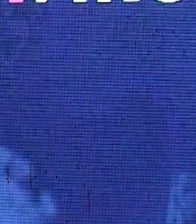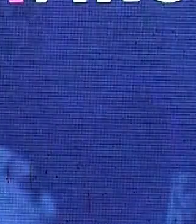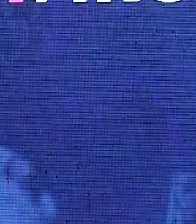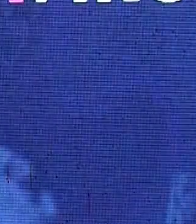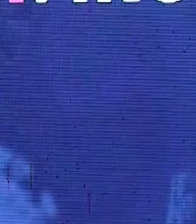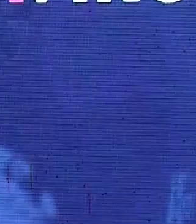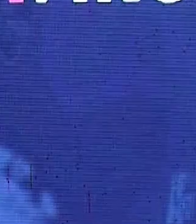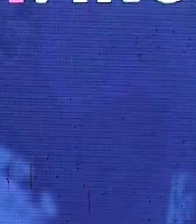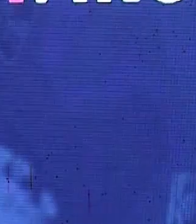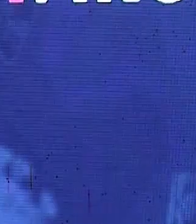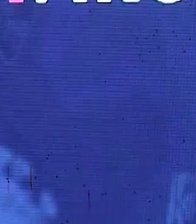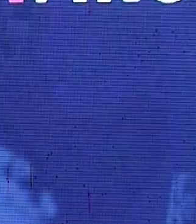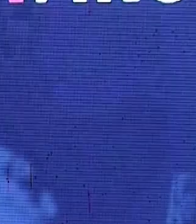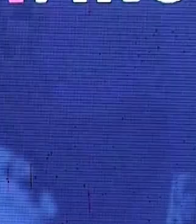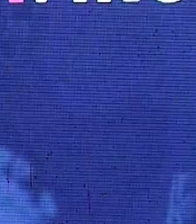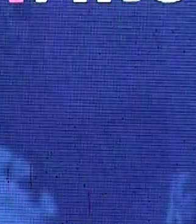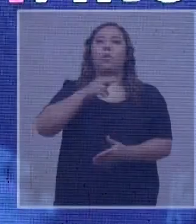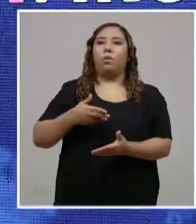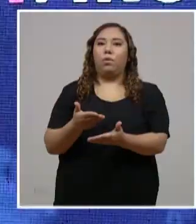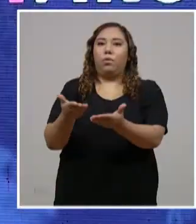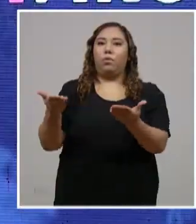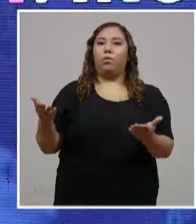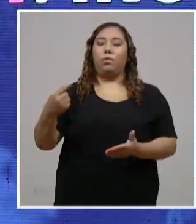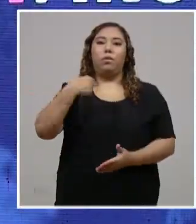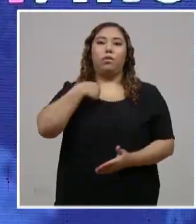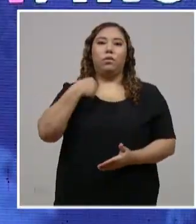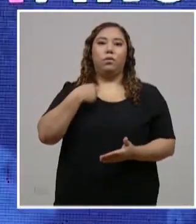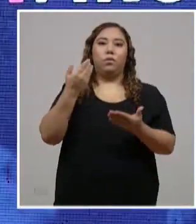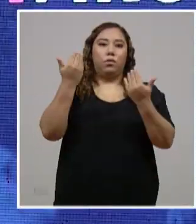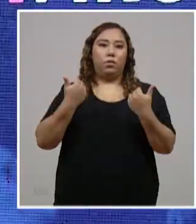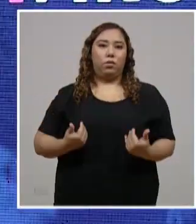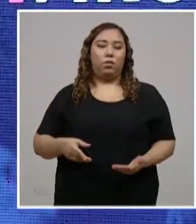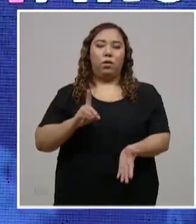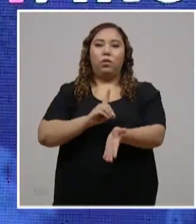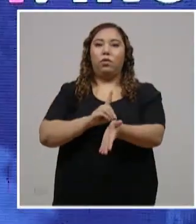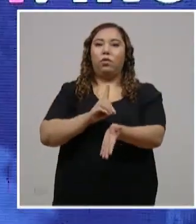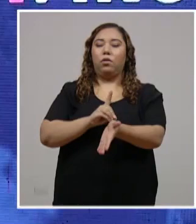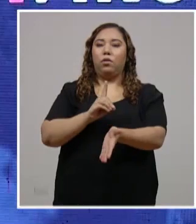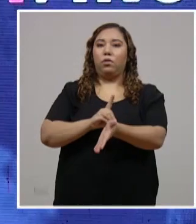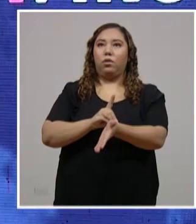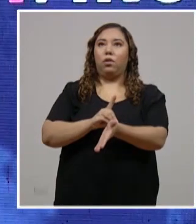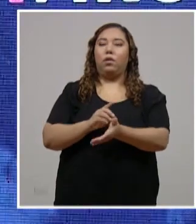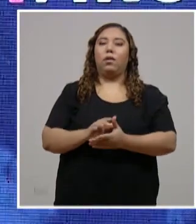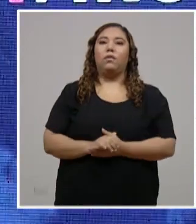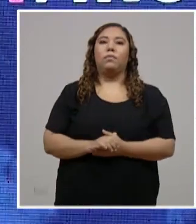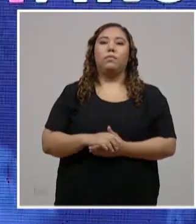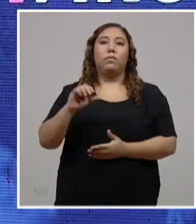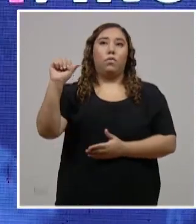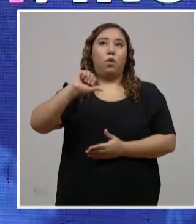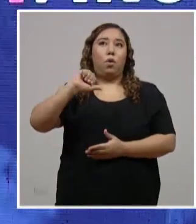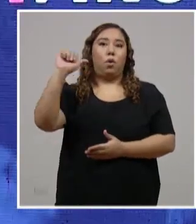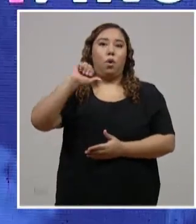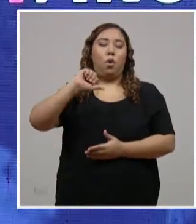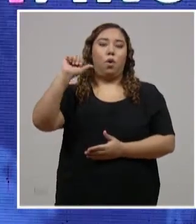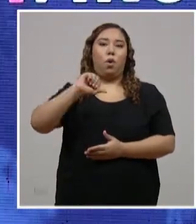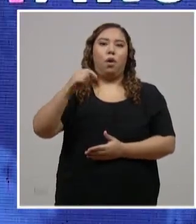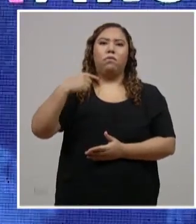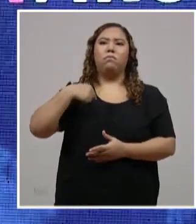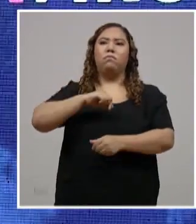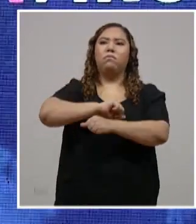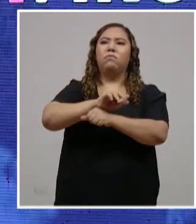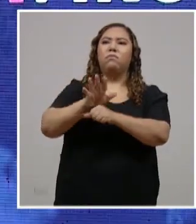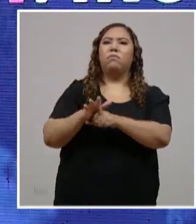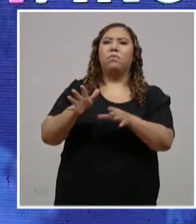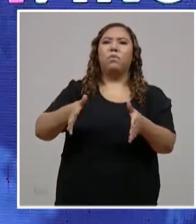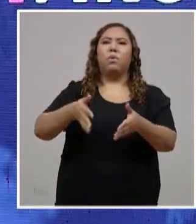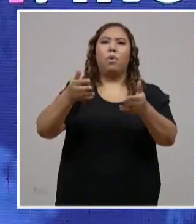Buenas noches, pueblo hondureño. Soy la doctora Sonia Reyes y el día de hoy vengo a compartir con ustedes la situación actual de